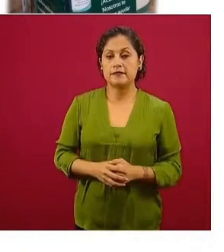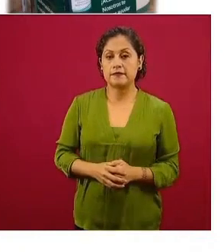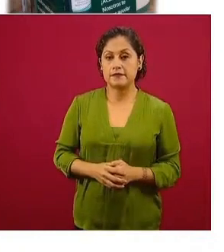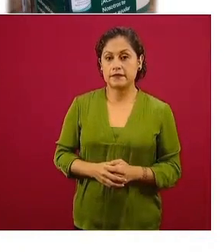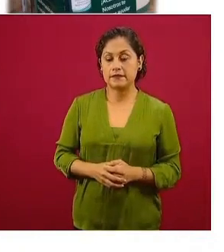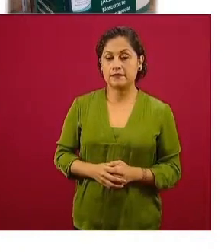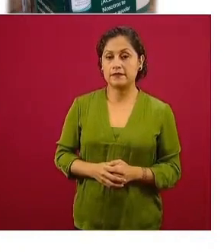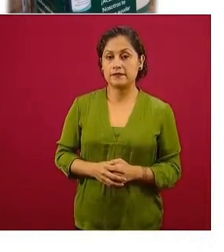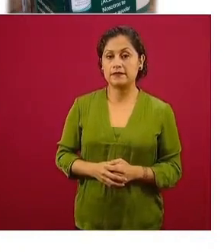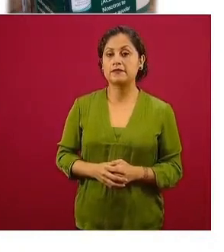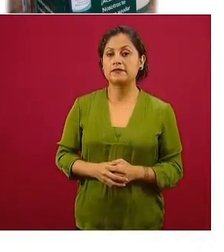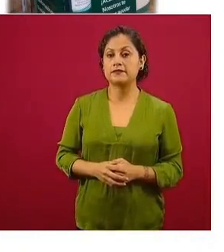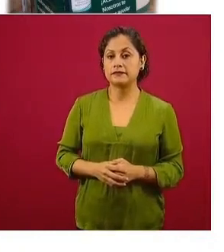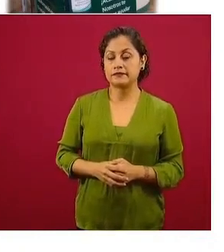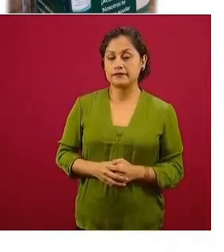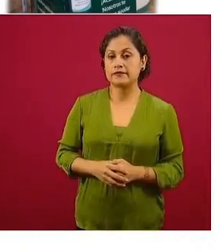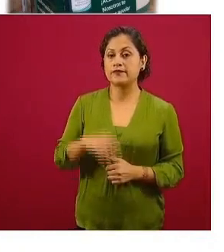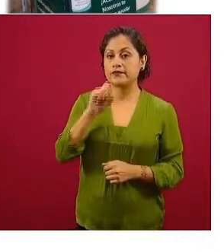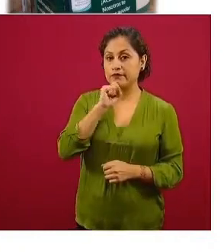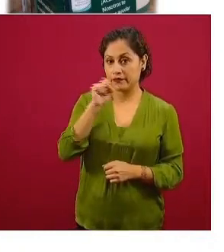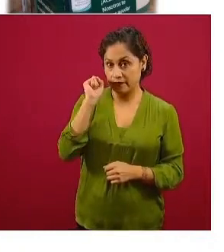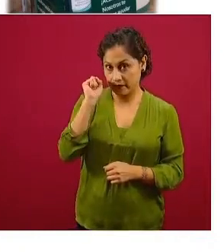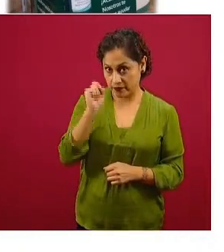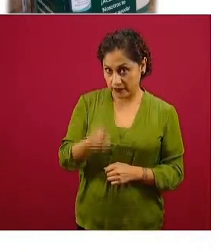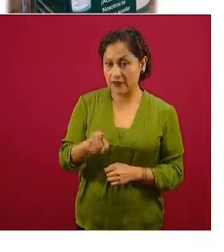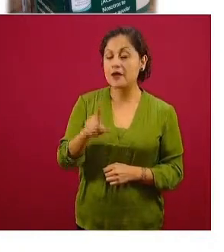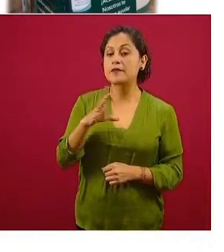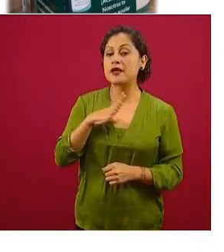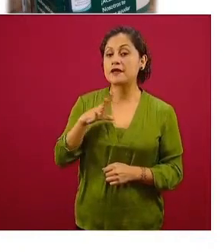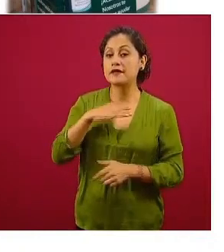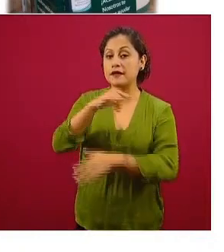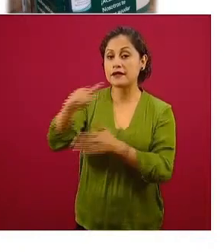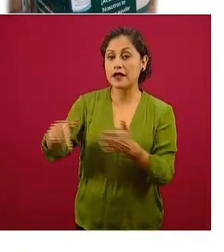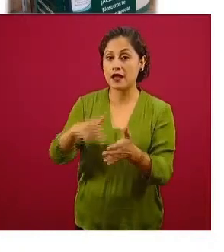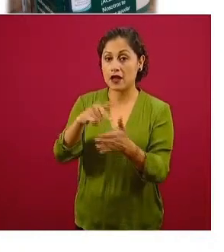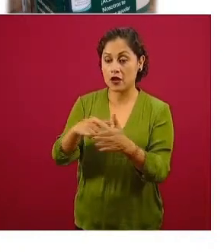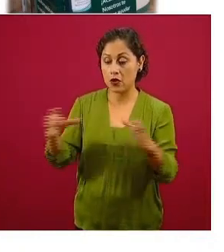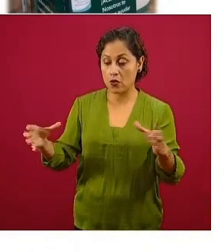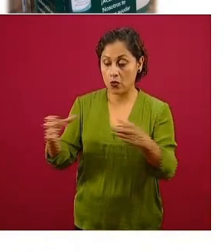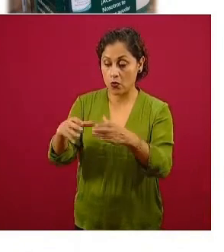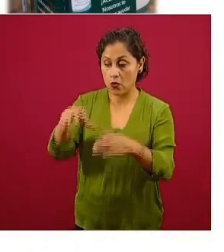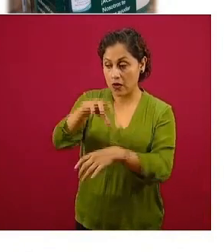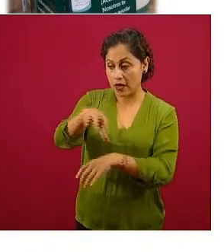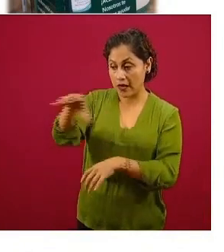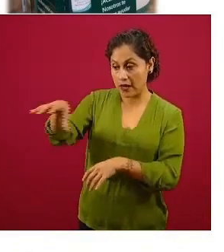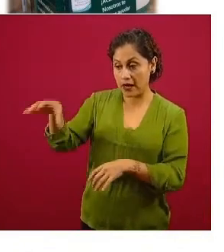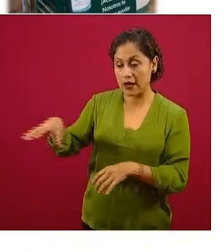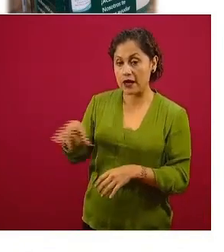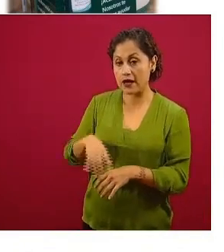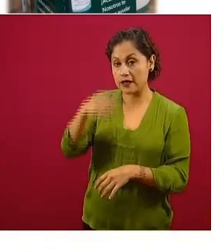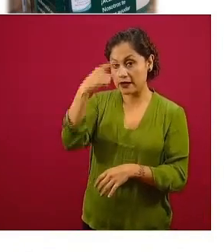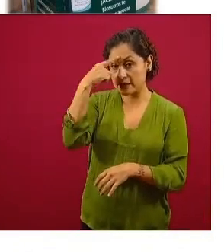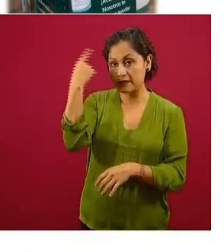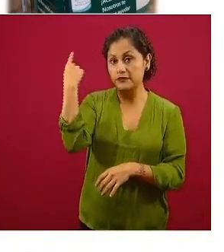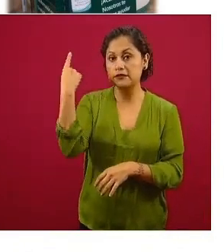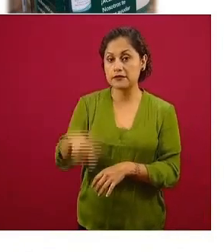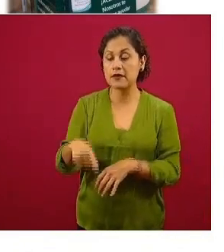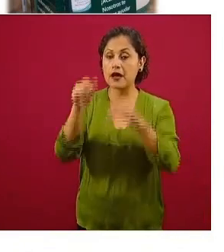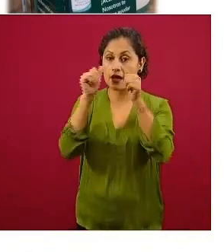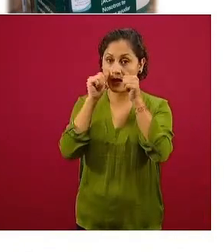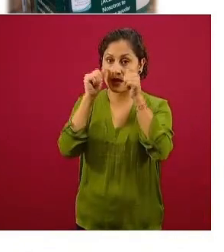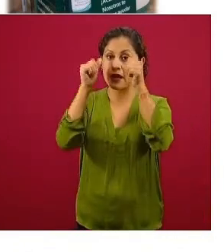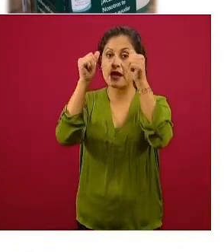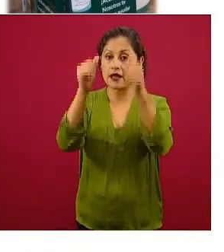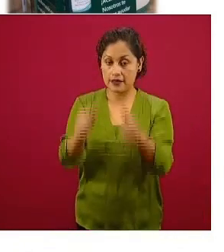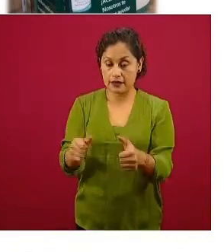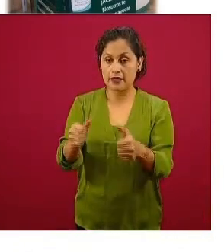se han designado unas áreas temporales en donde los familiares podrán acudir. Estas áreas están afuera de